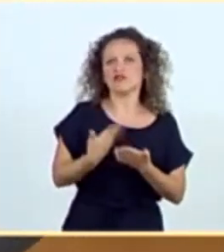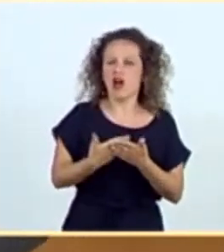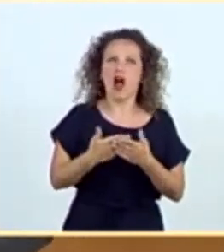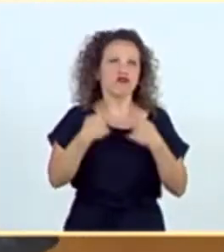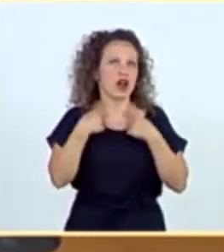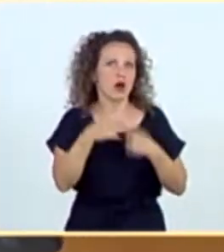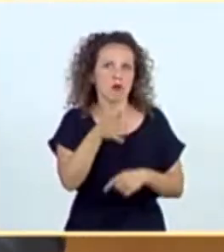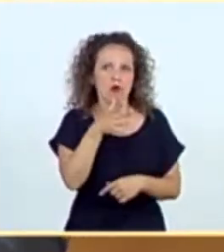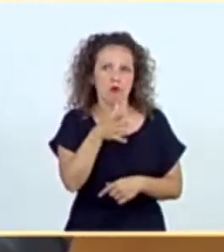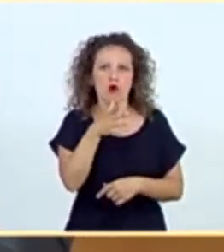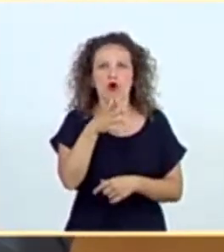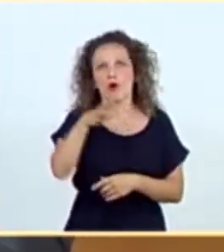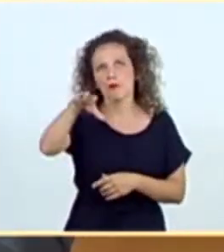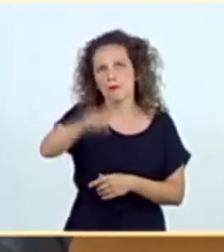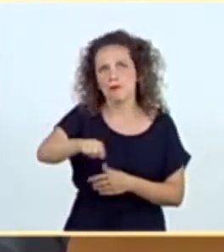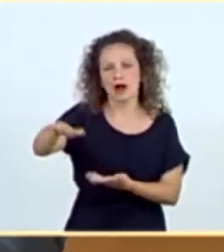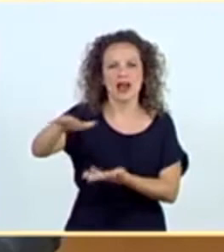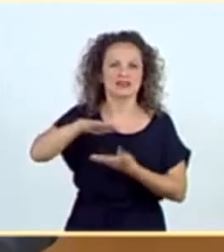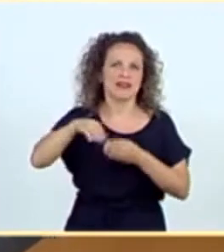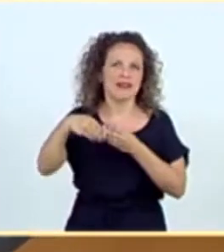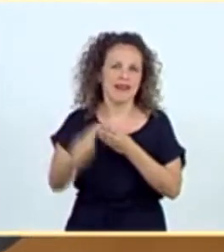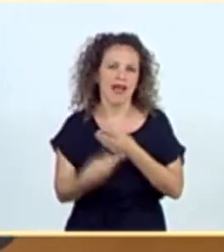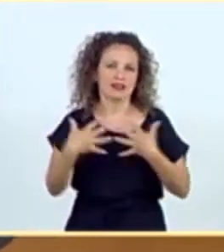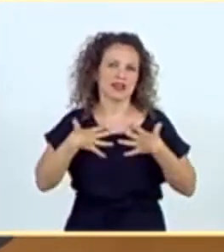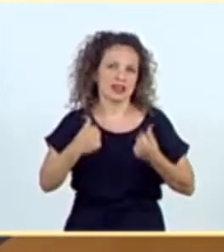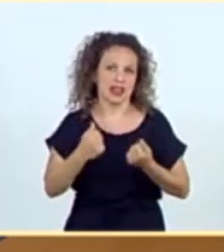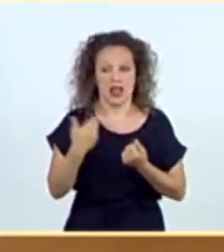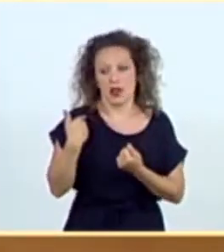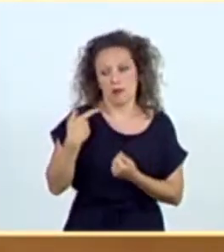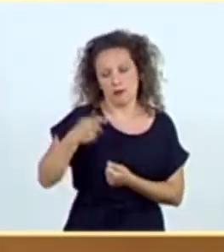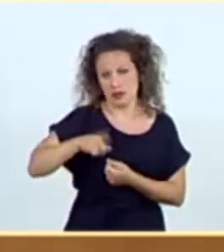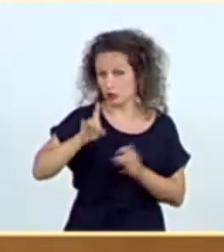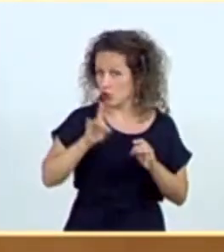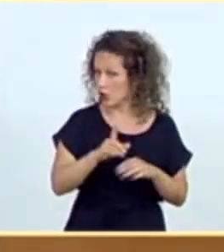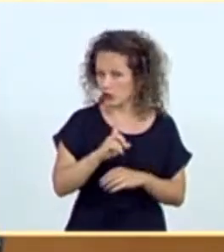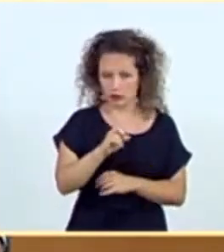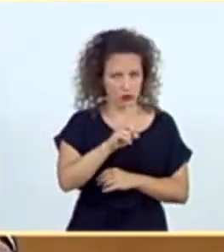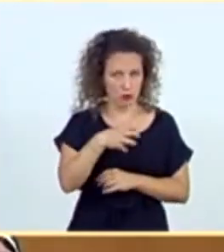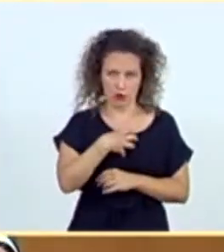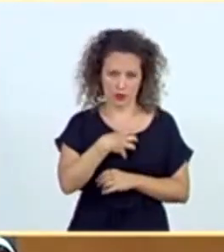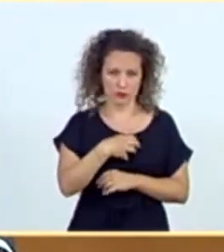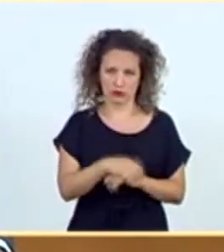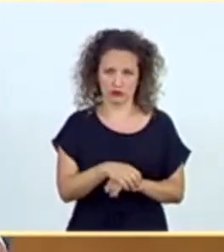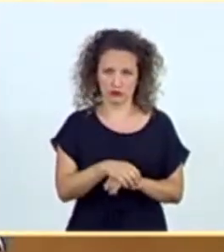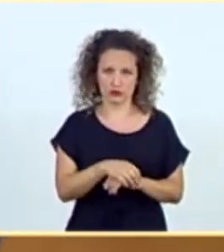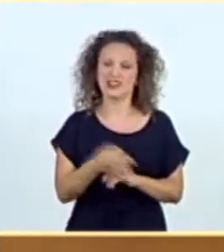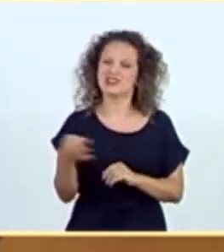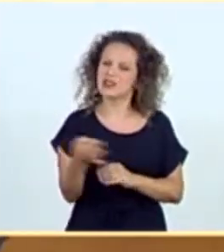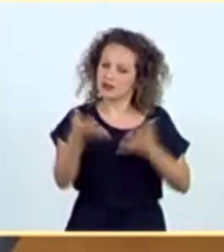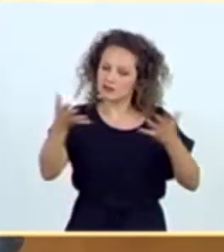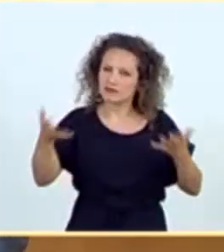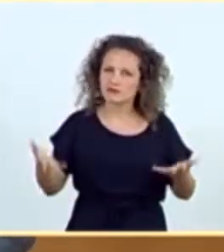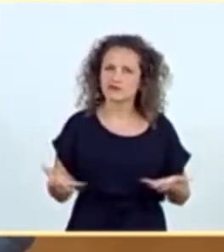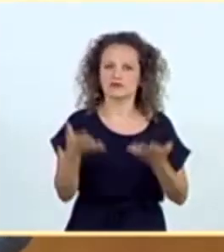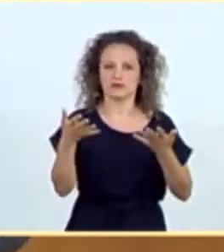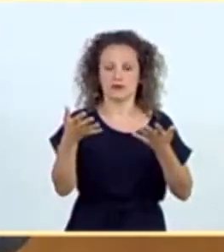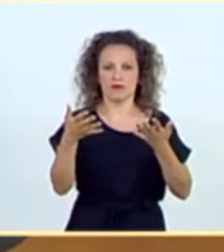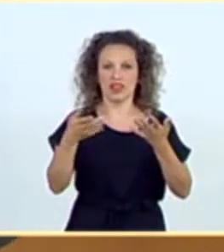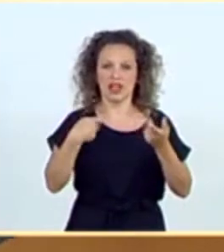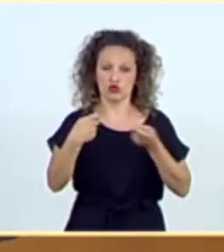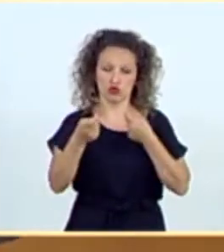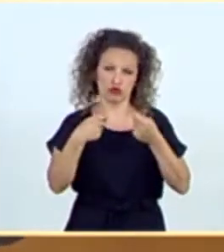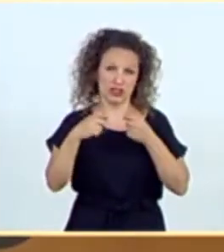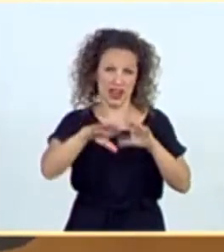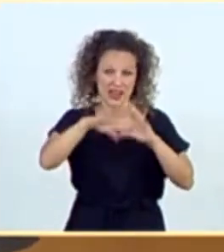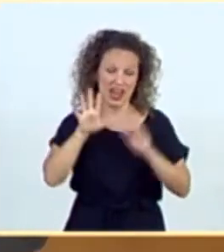fracaso en la compra de material sanitario en los últimos meses. Debemos potenciar e incentivar la industria nacional y en la Unión Europea,